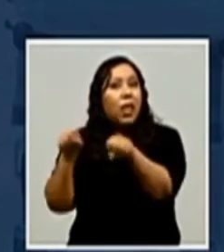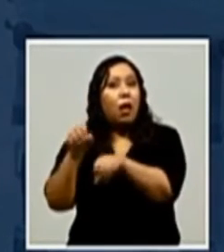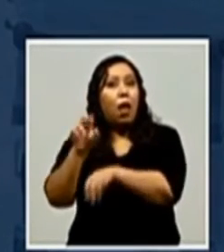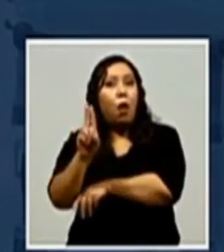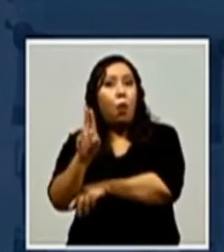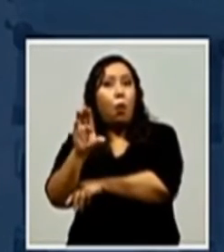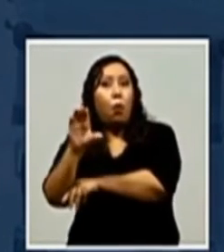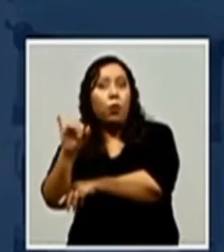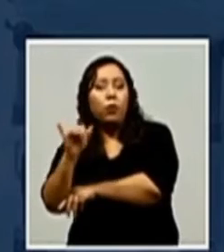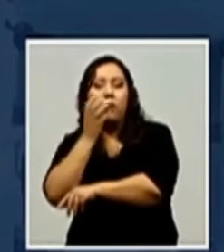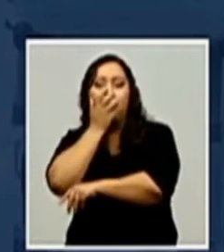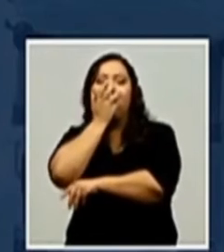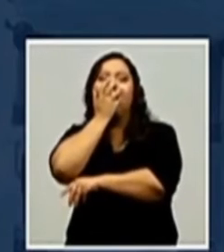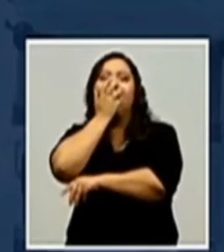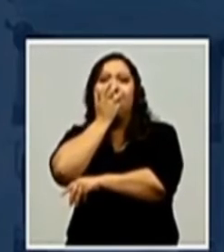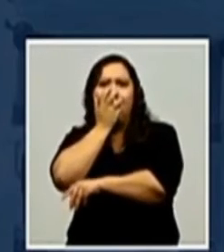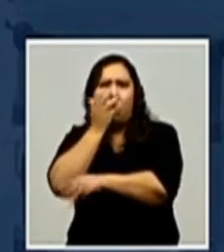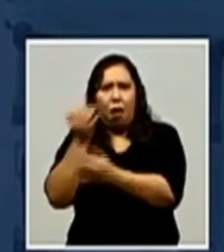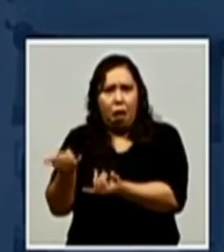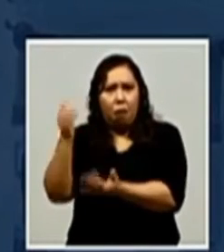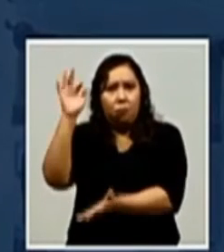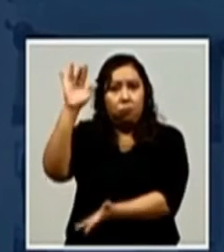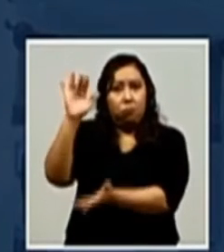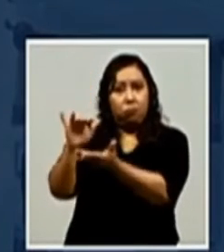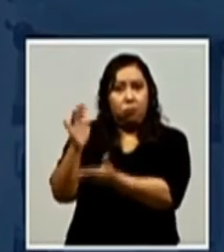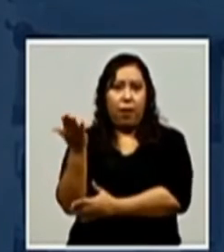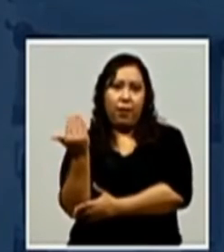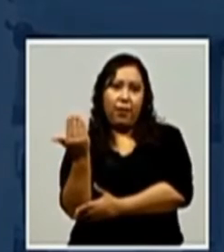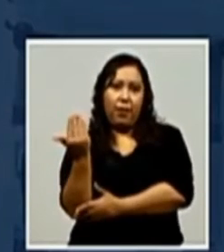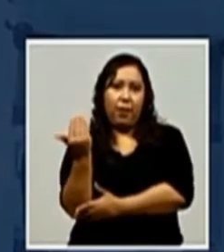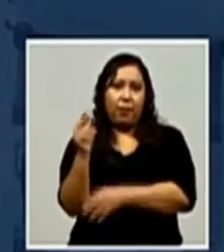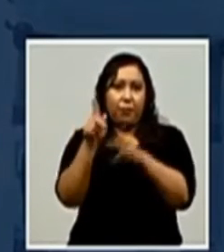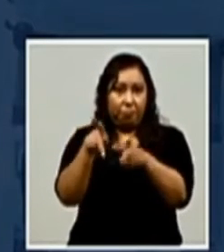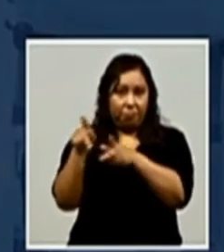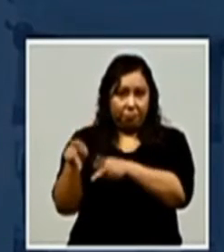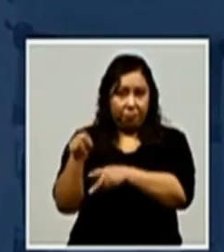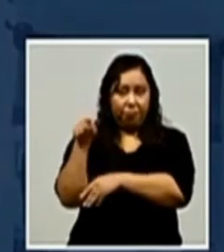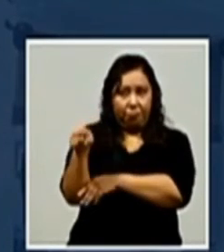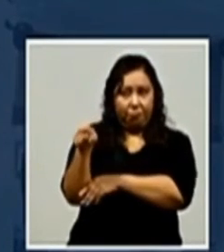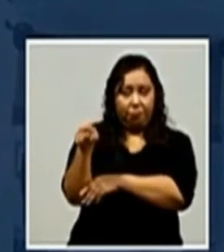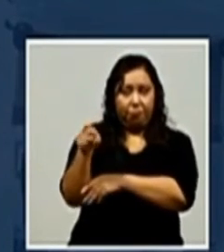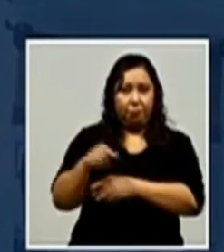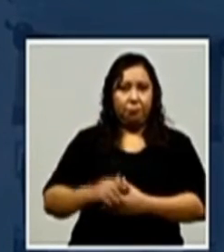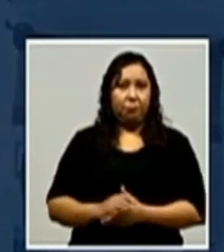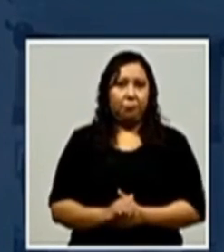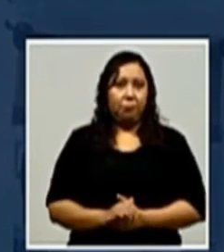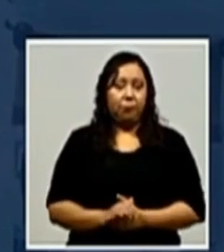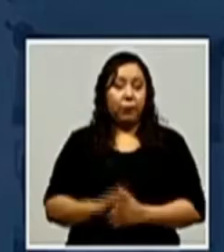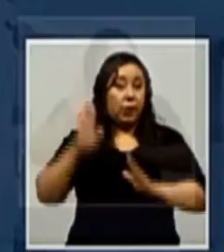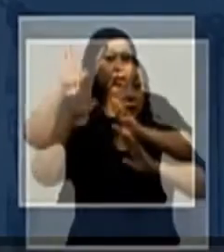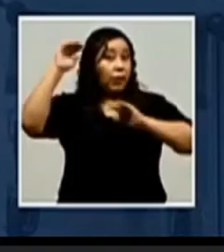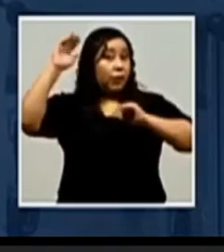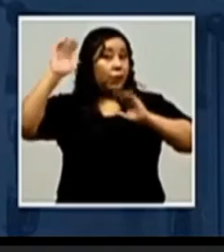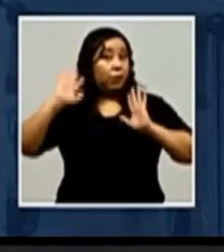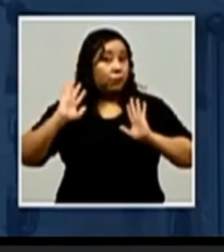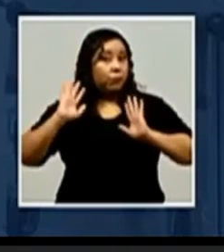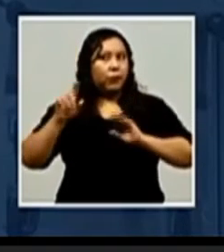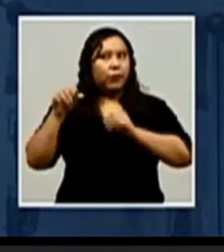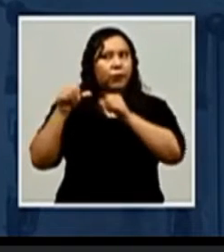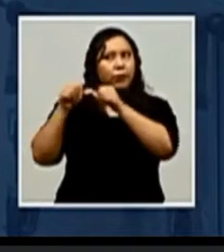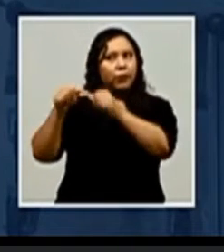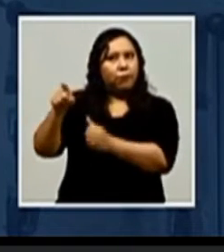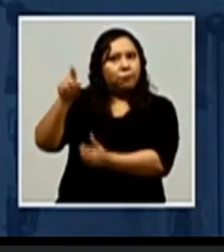intensivos. En esta ocasión tenemos 15 compatriotas que se encuentran en cuidados intensivos. Esperemos que continúen